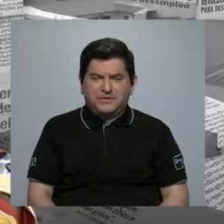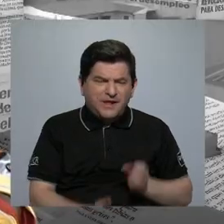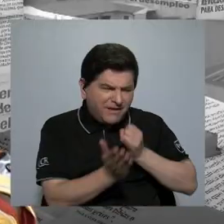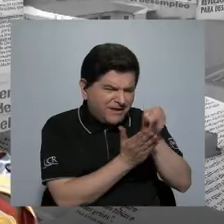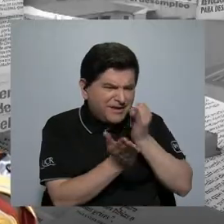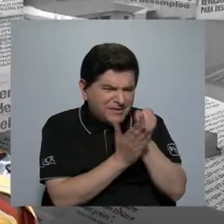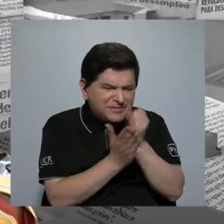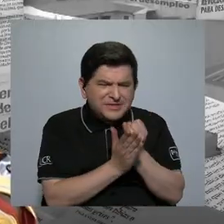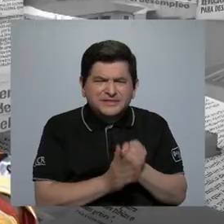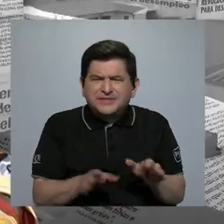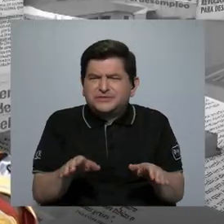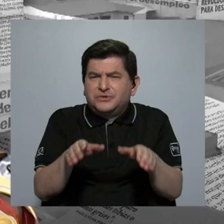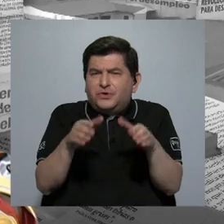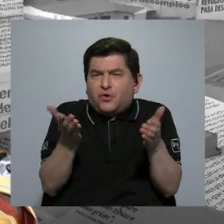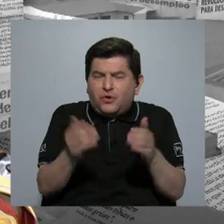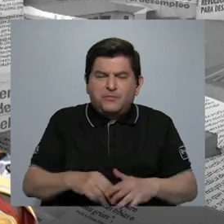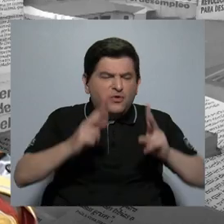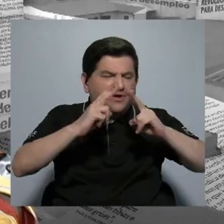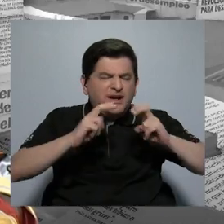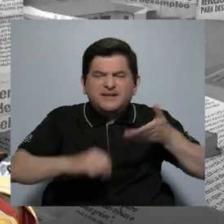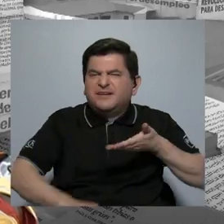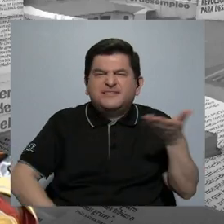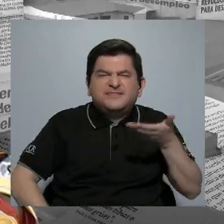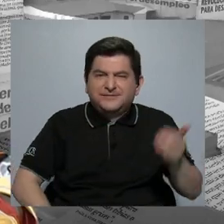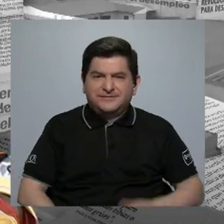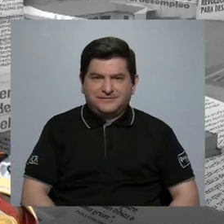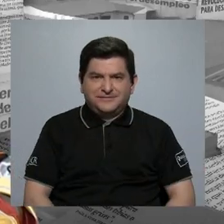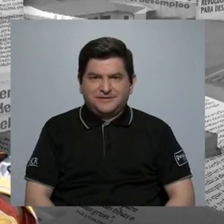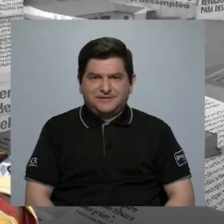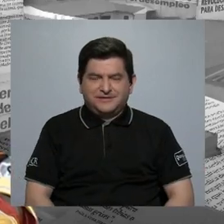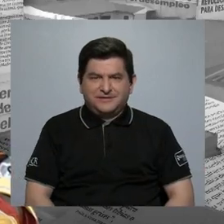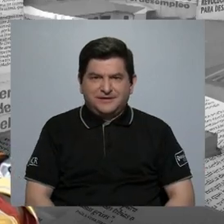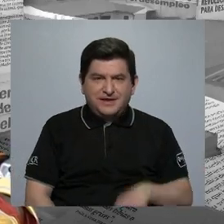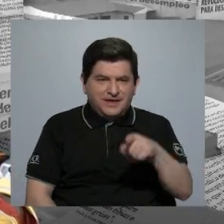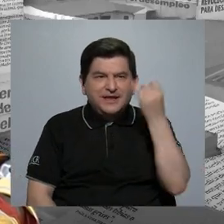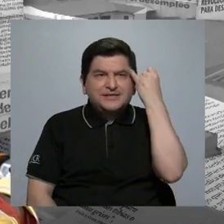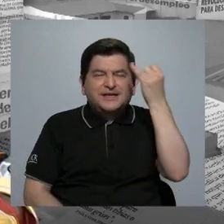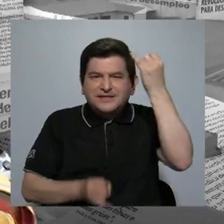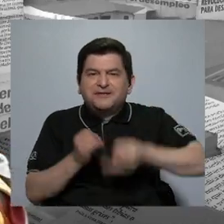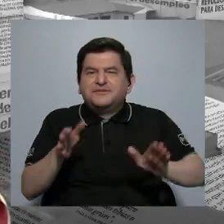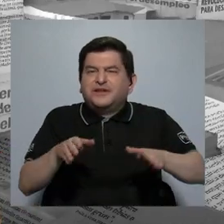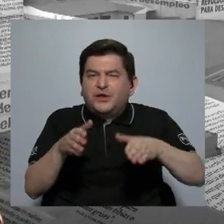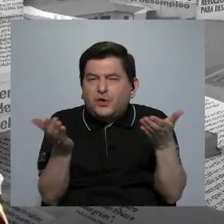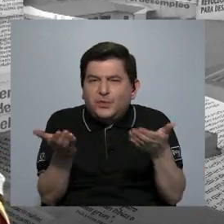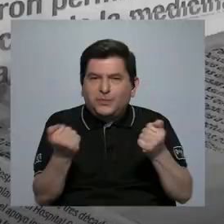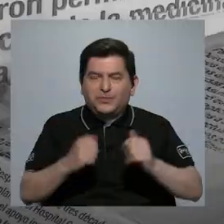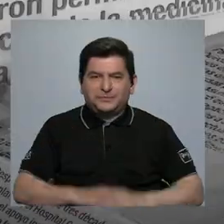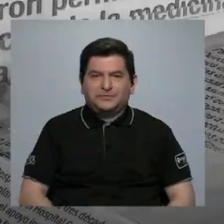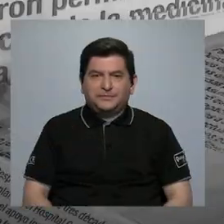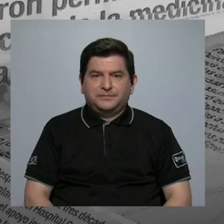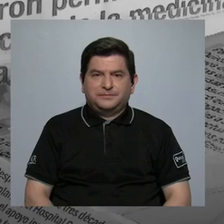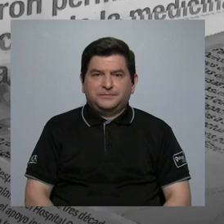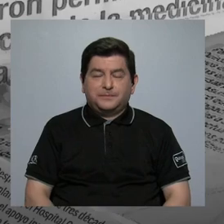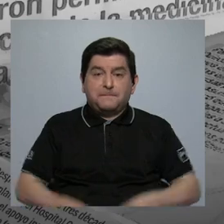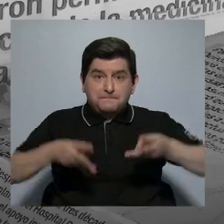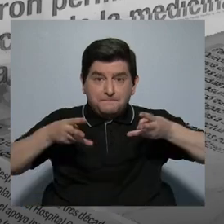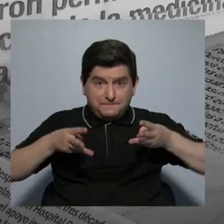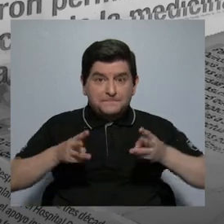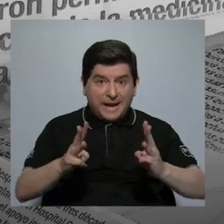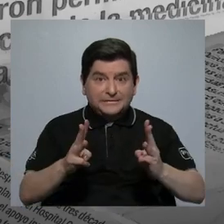realizó esa investigación? ¿Qué se revisa? ¿Cómo se llega a esas conclusiones? Bueno, la